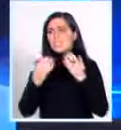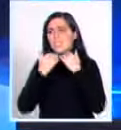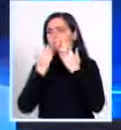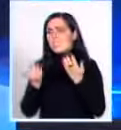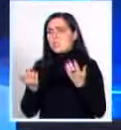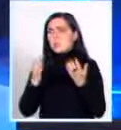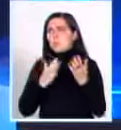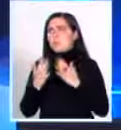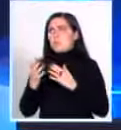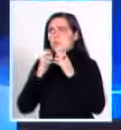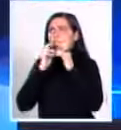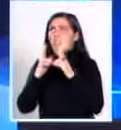yo,